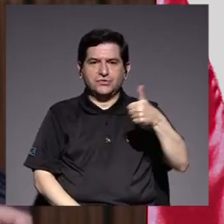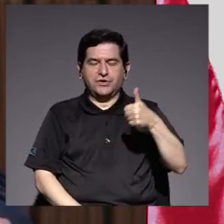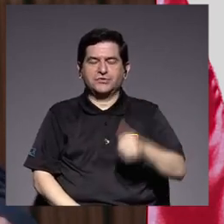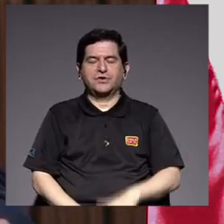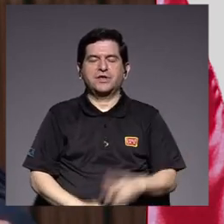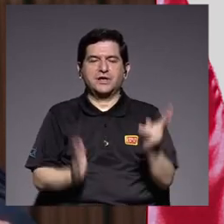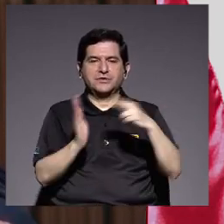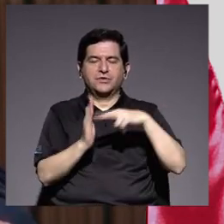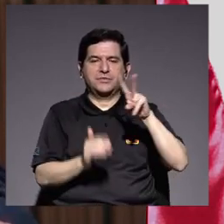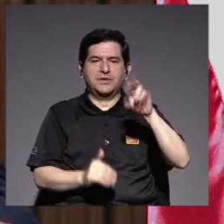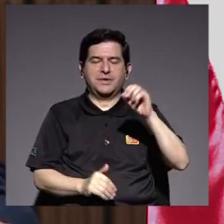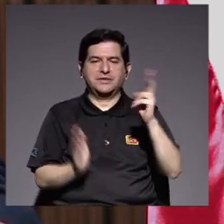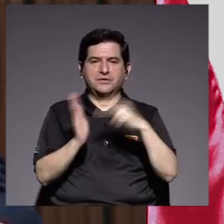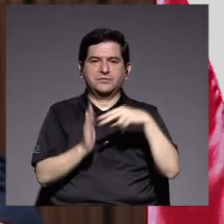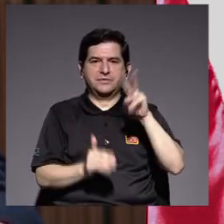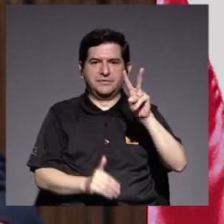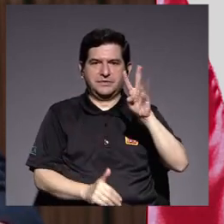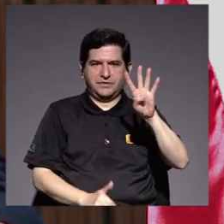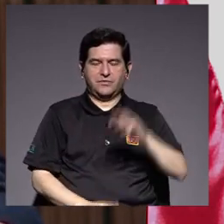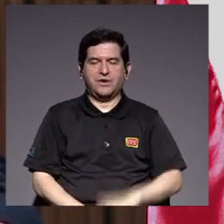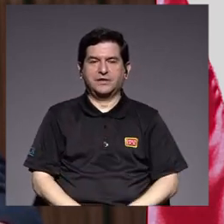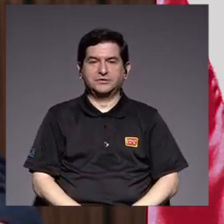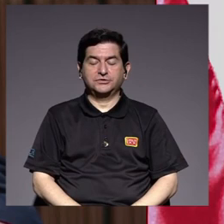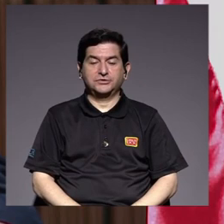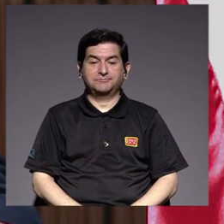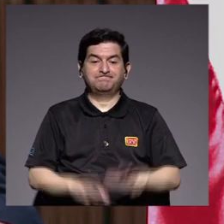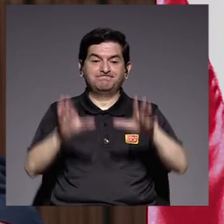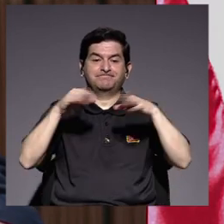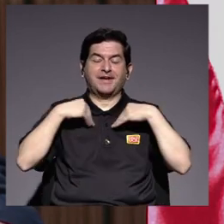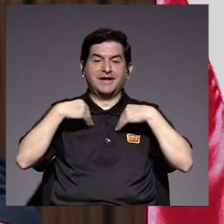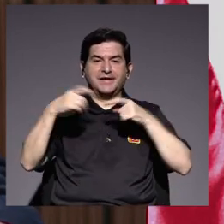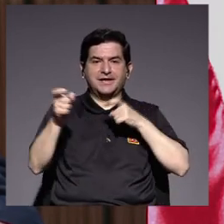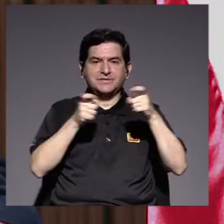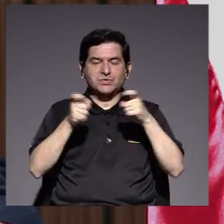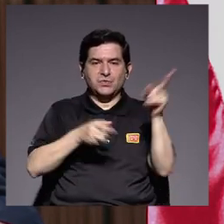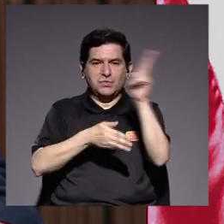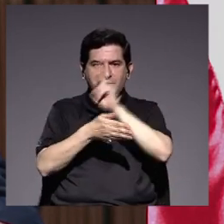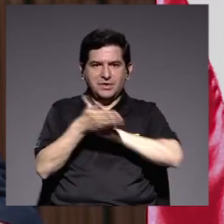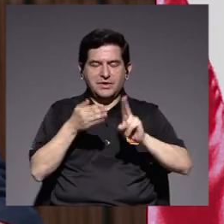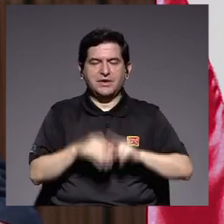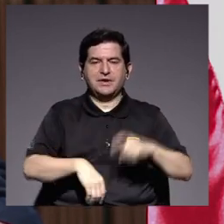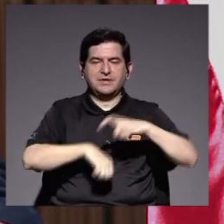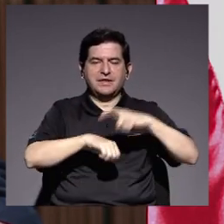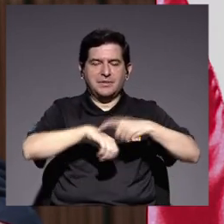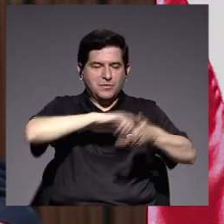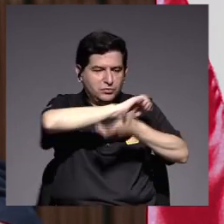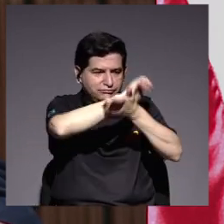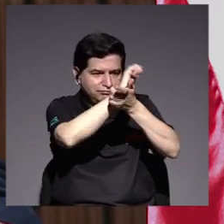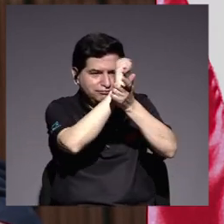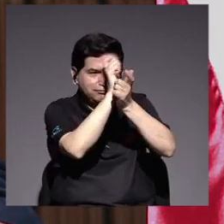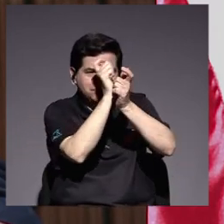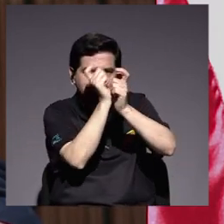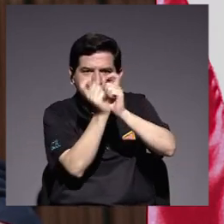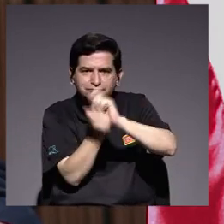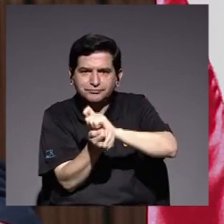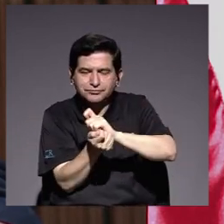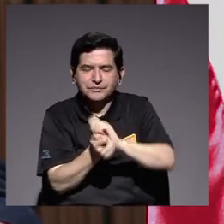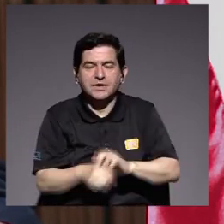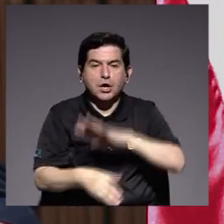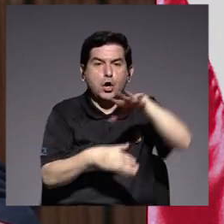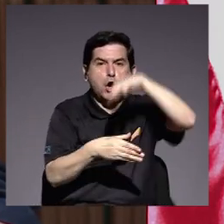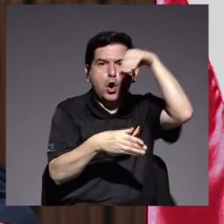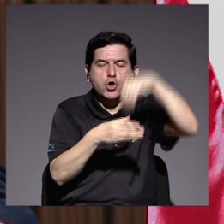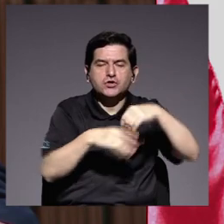-2024 nos correspondía asumir la administración universitaria para el periodo de transición en un